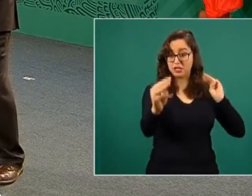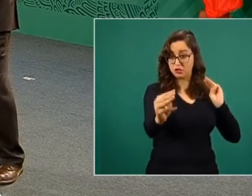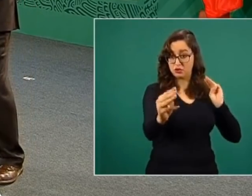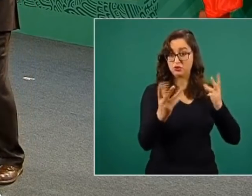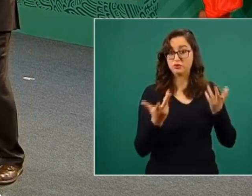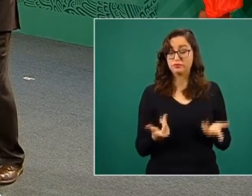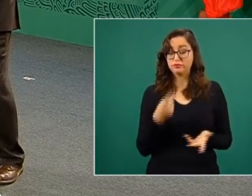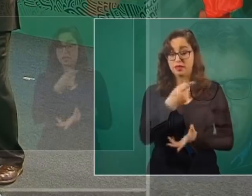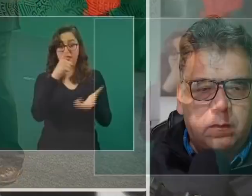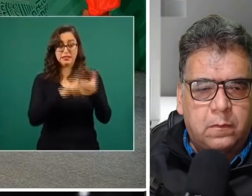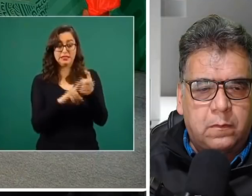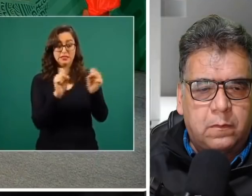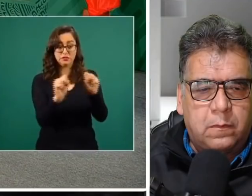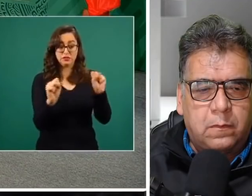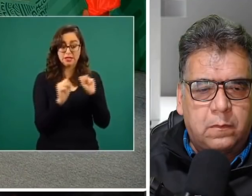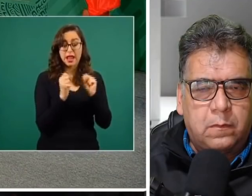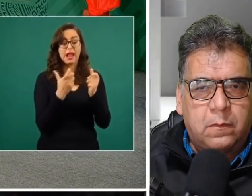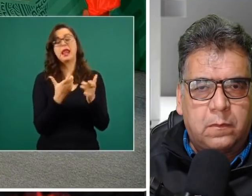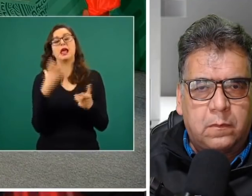sala de juntas de alcoba